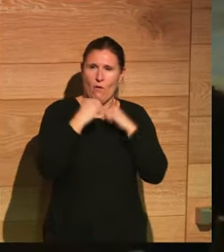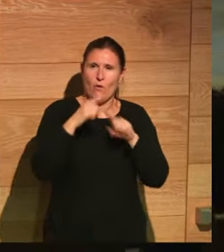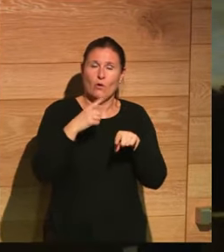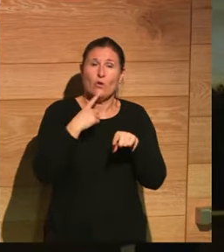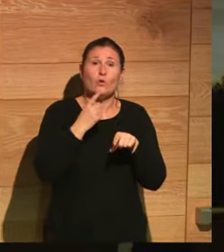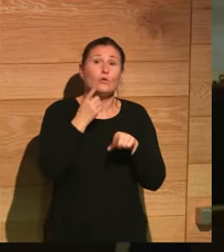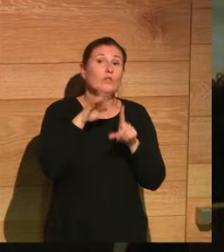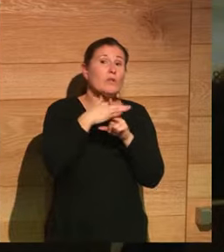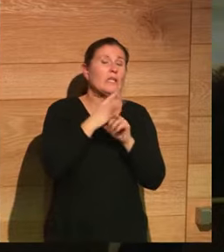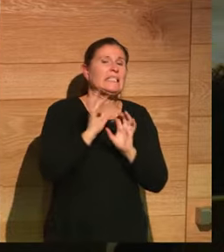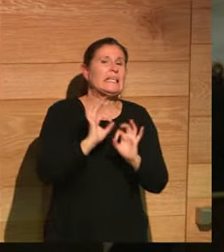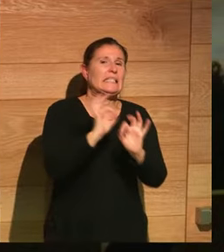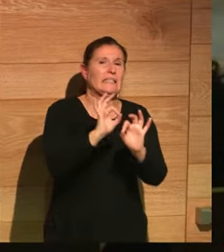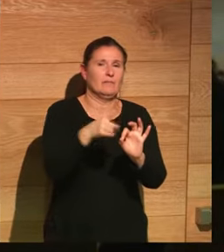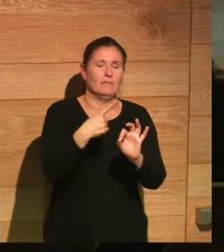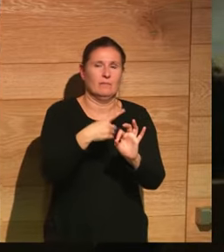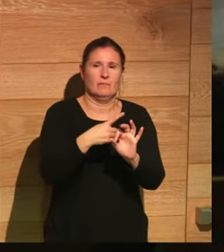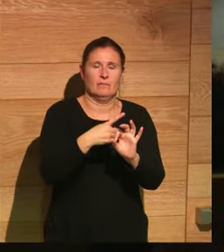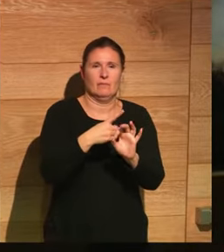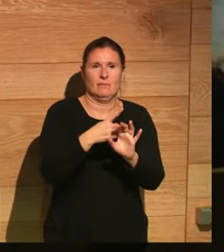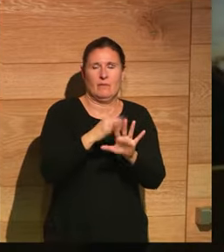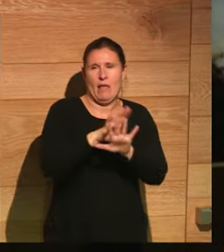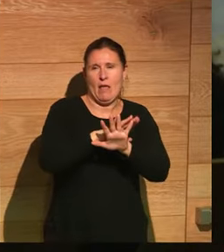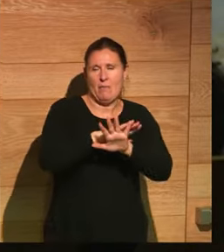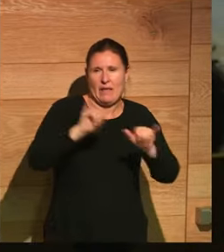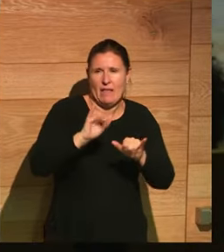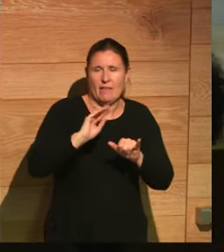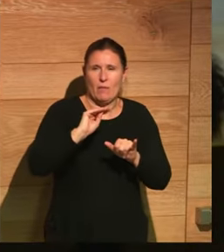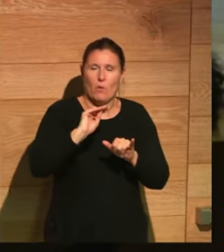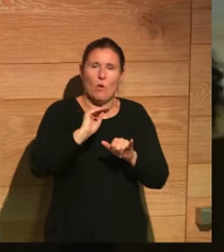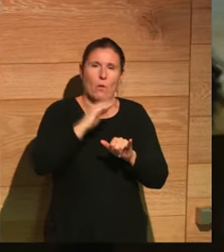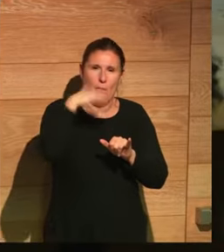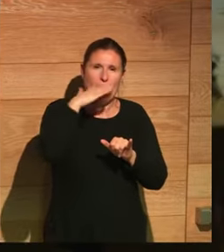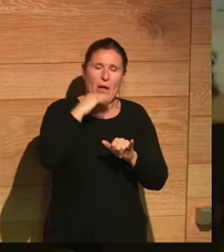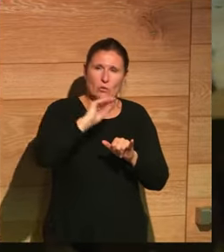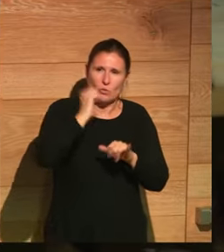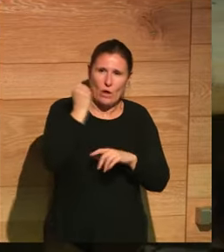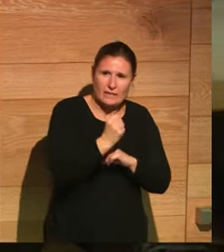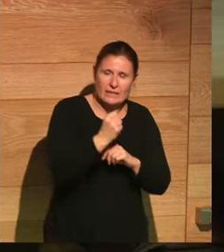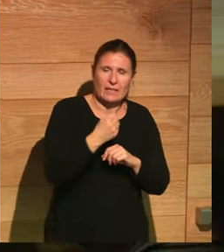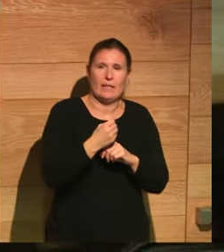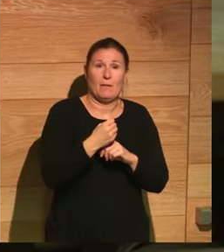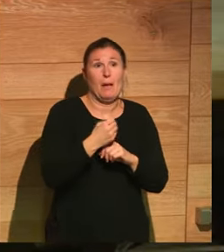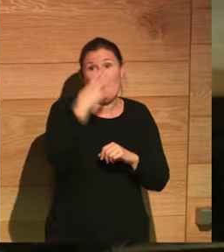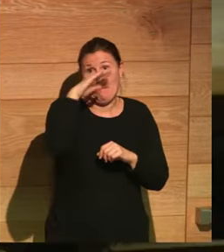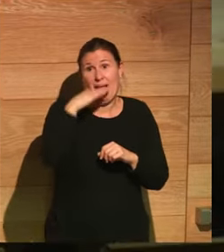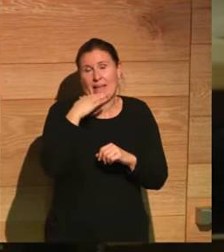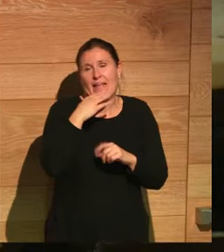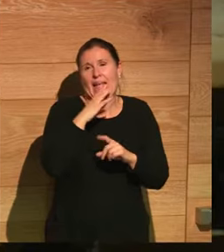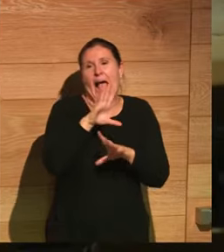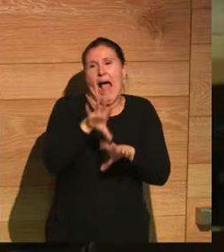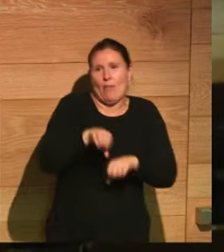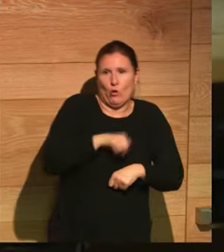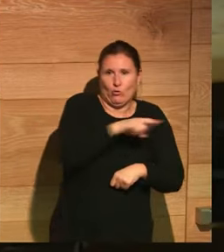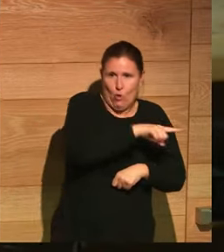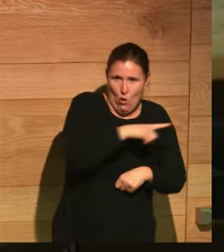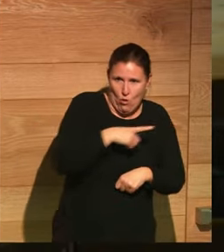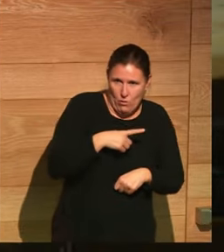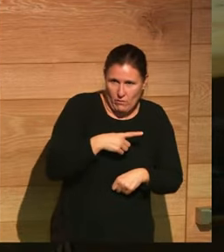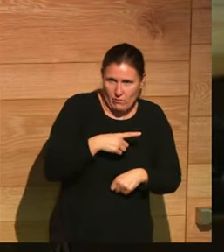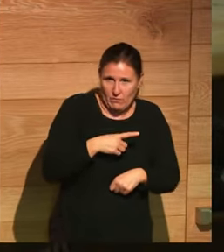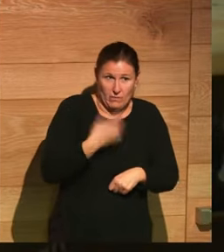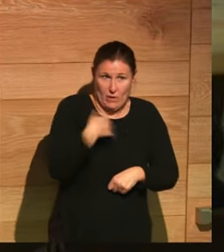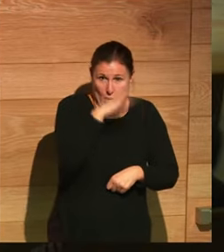muy concretos. La venganza por el asesinato de su padre, adoptivo Julio César, que él no hizo nada, por cierto,